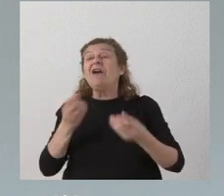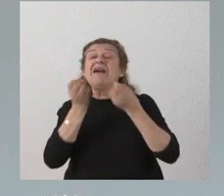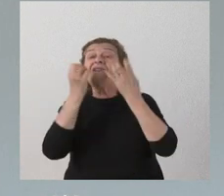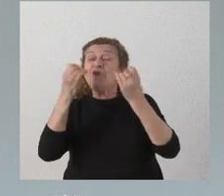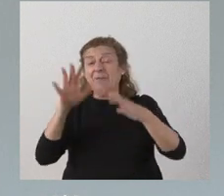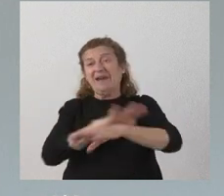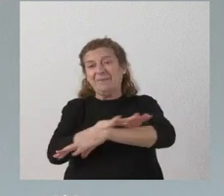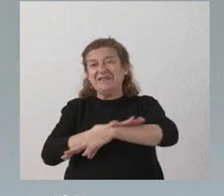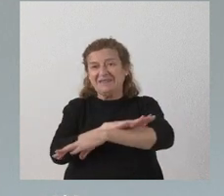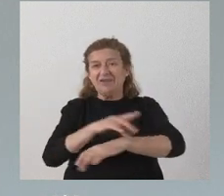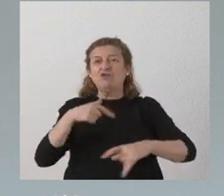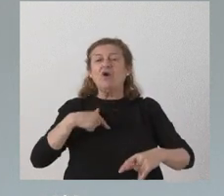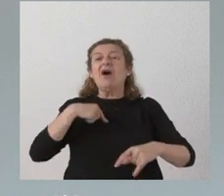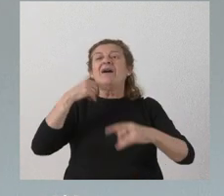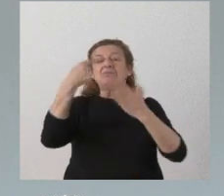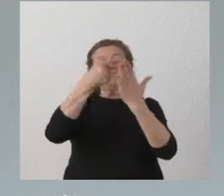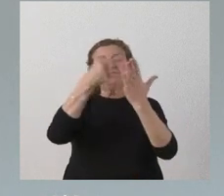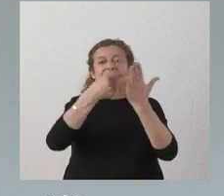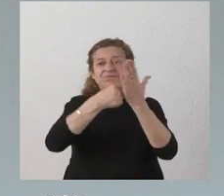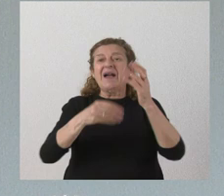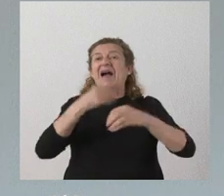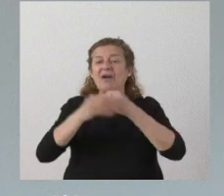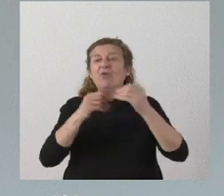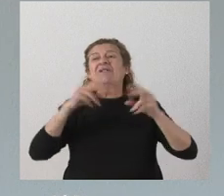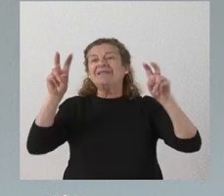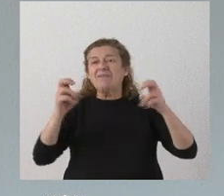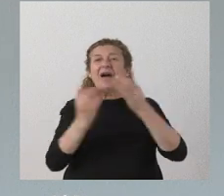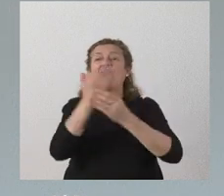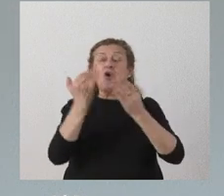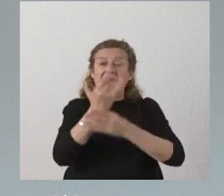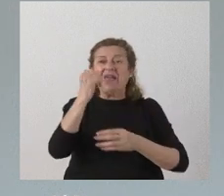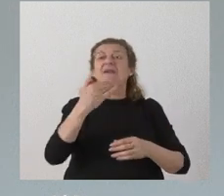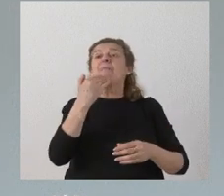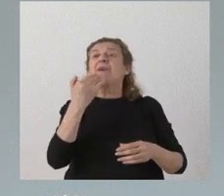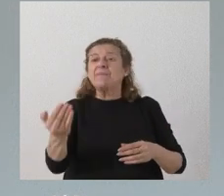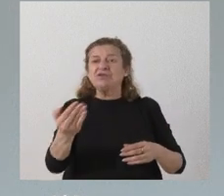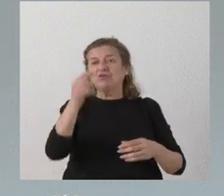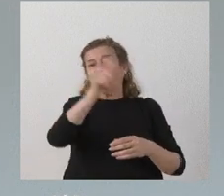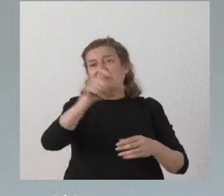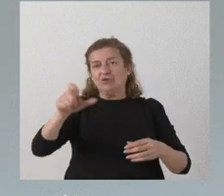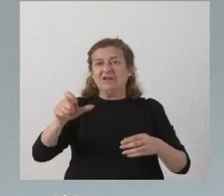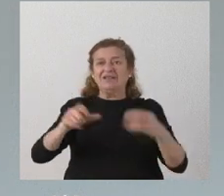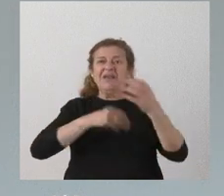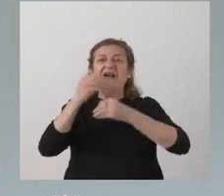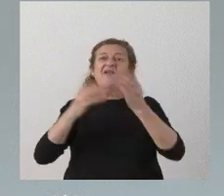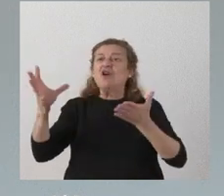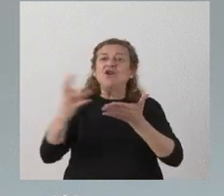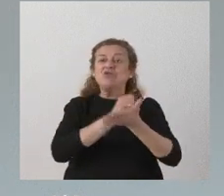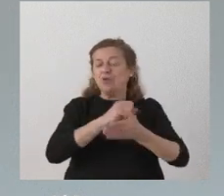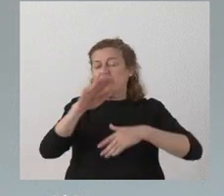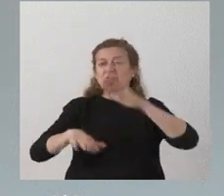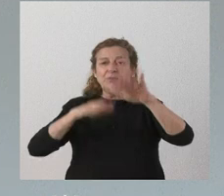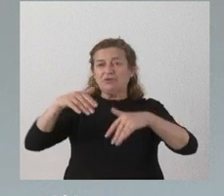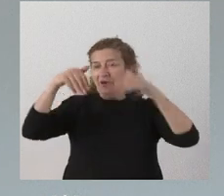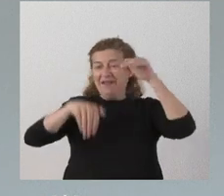sobre las disposiciones que se adopten en materia de jornada y permisos de las personas que van a intervenir durante todo el proceso electoral